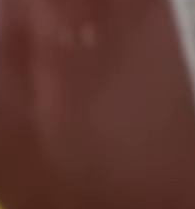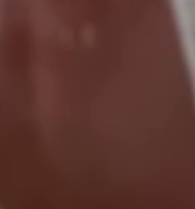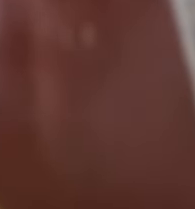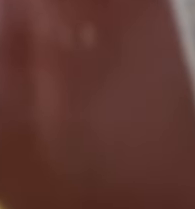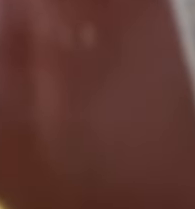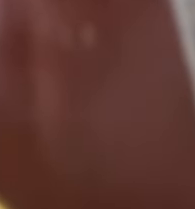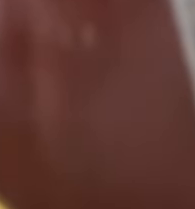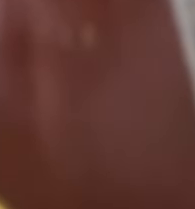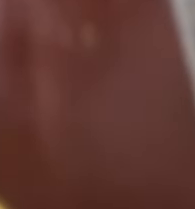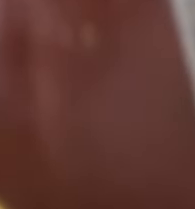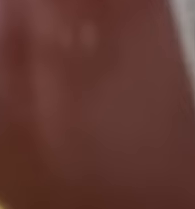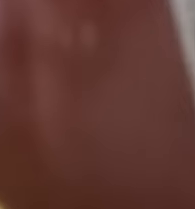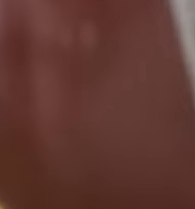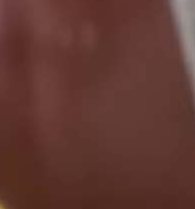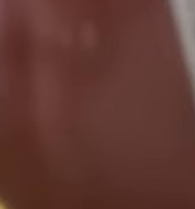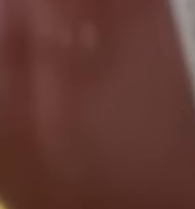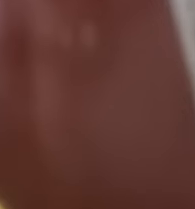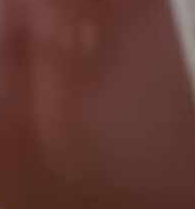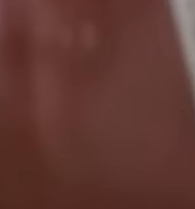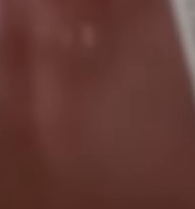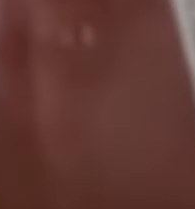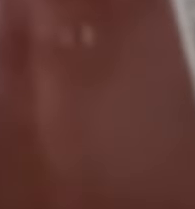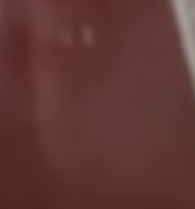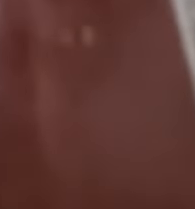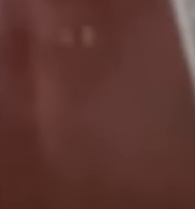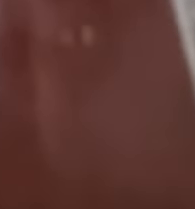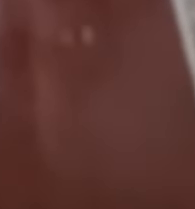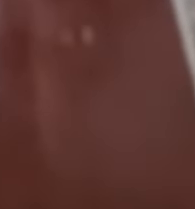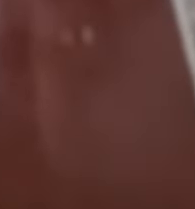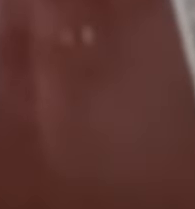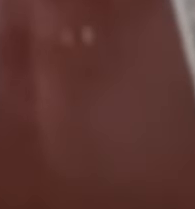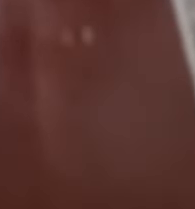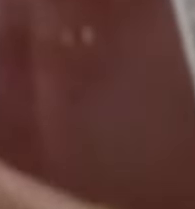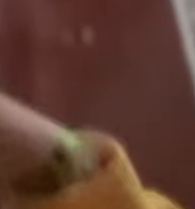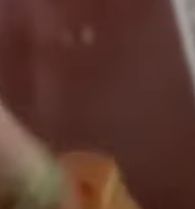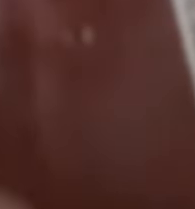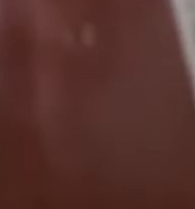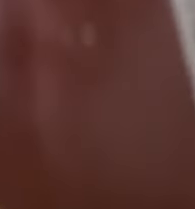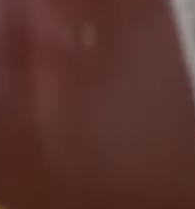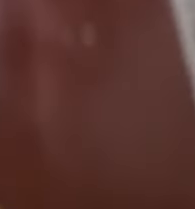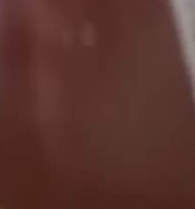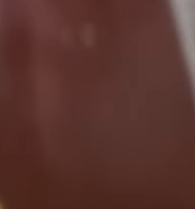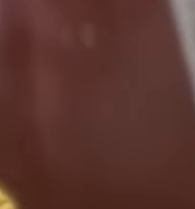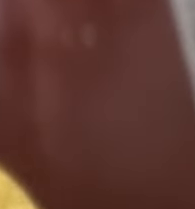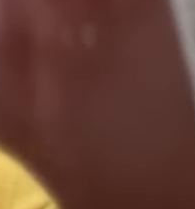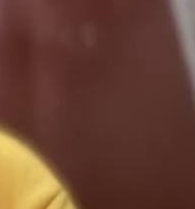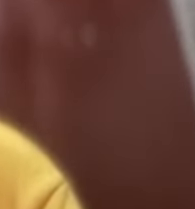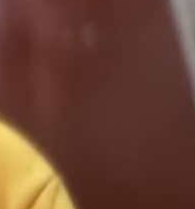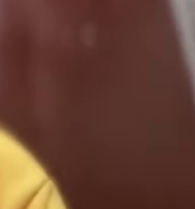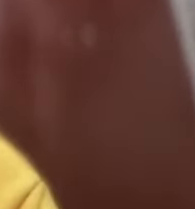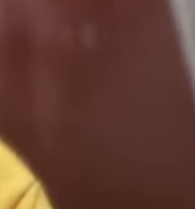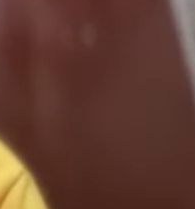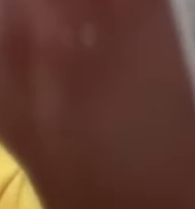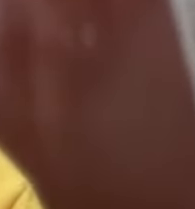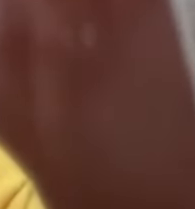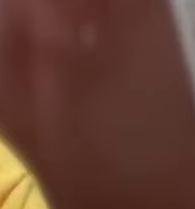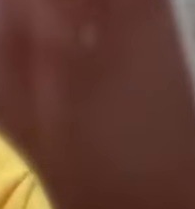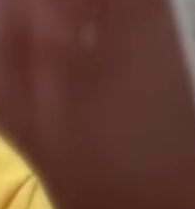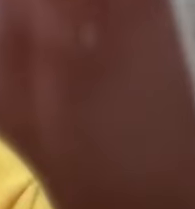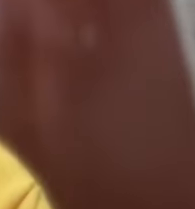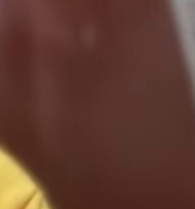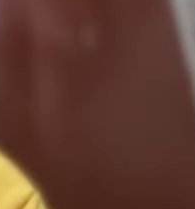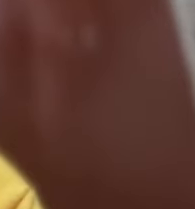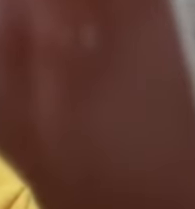las órdenes las presidenciales para beneficiar algunos lo hemos visto señores es que esto no es